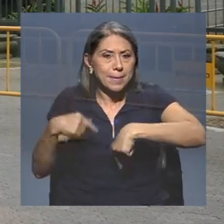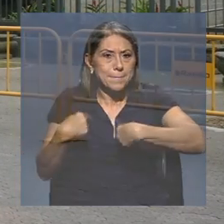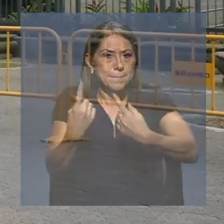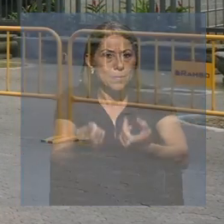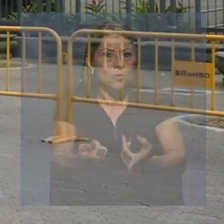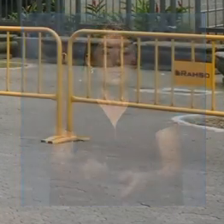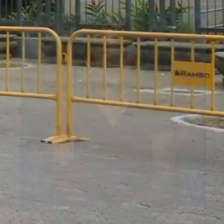Gracias por ver el video.